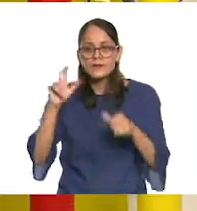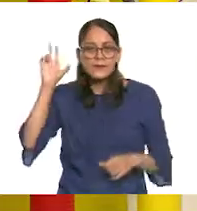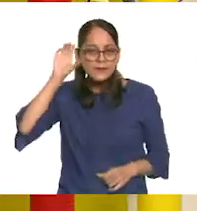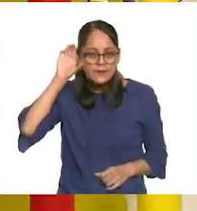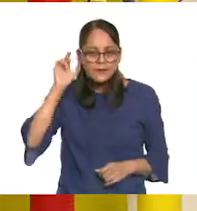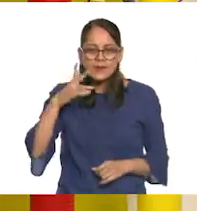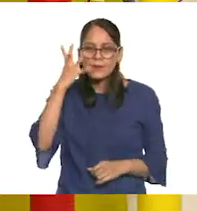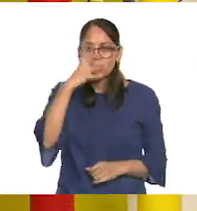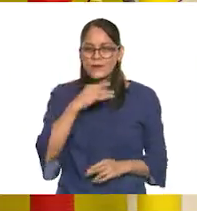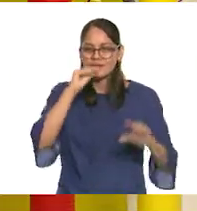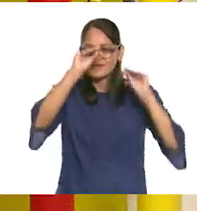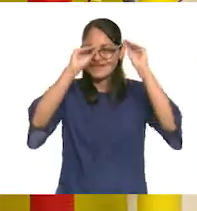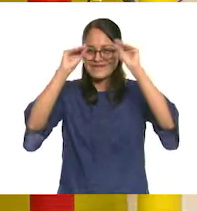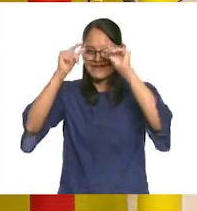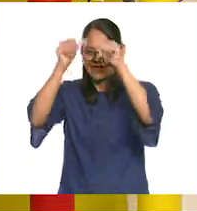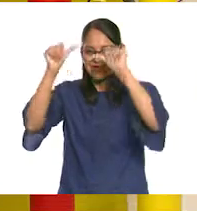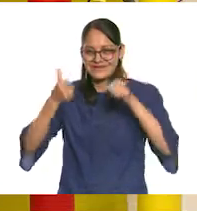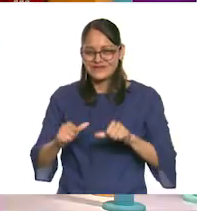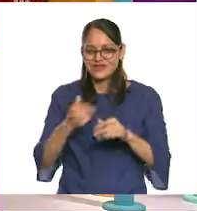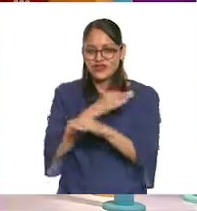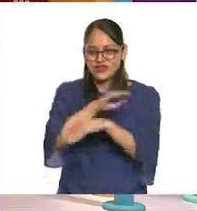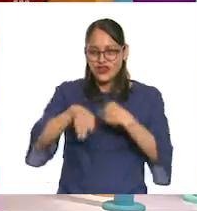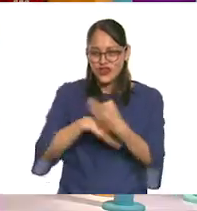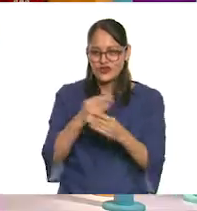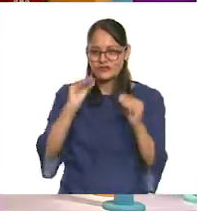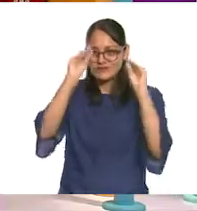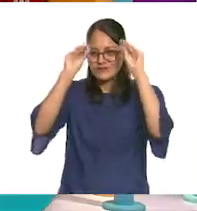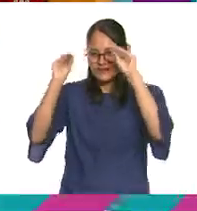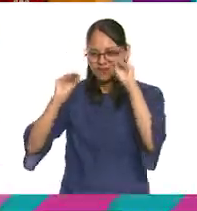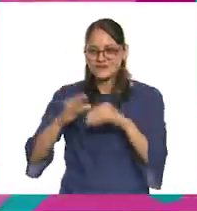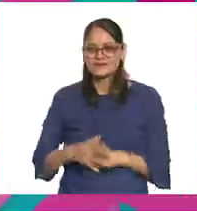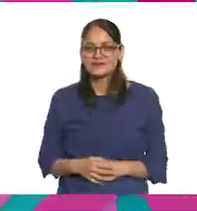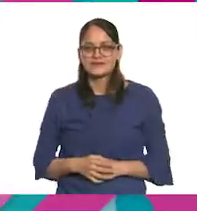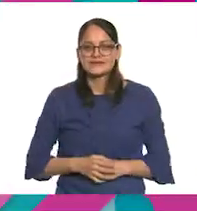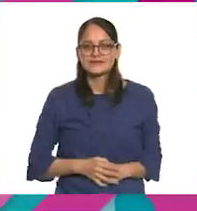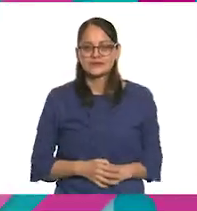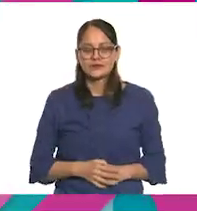esta hermosa instalación artística que es creación de todas y todos? Escuchemos entonces.